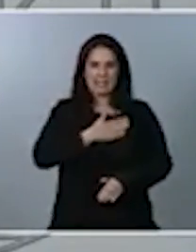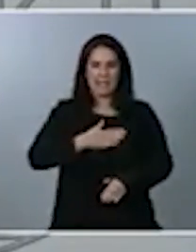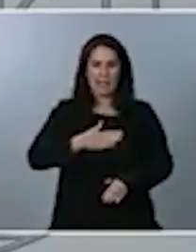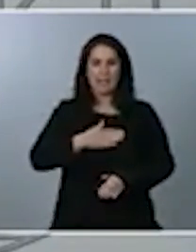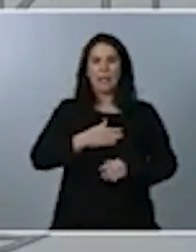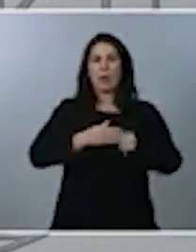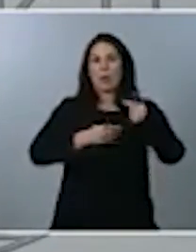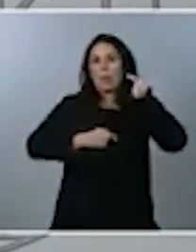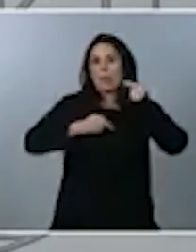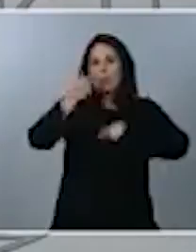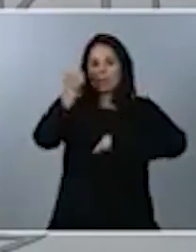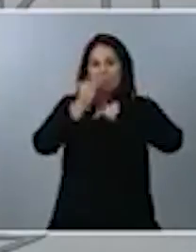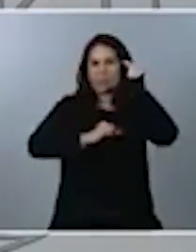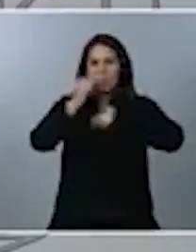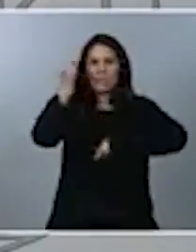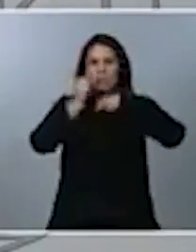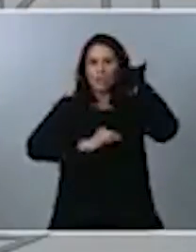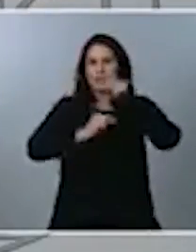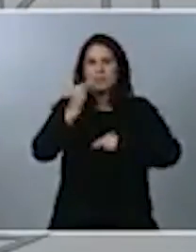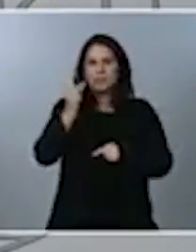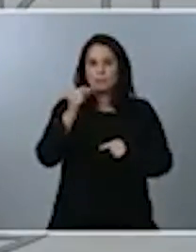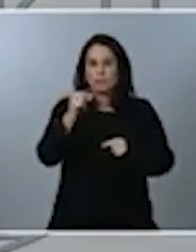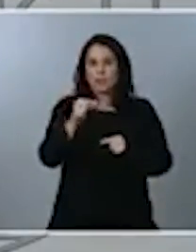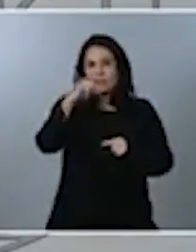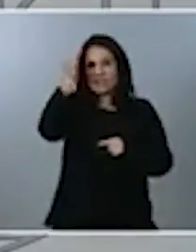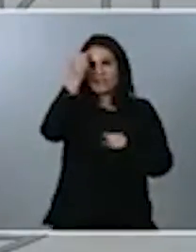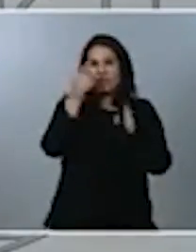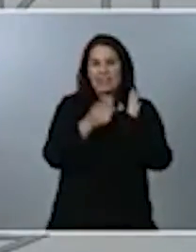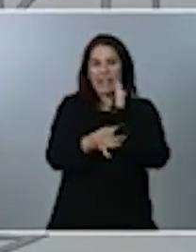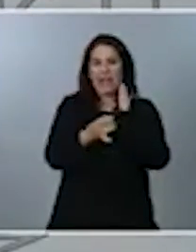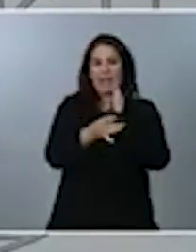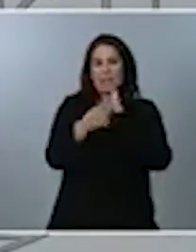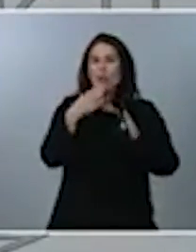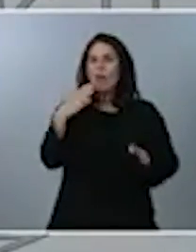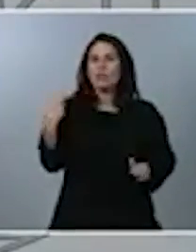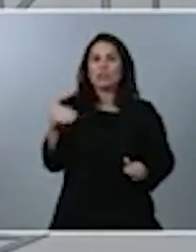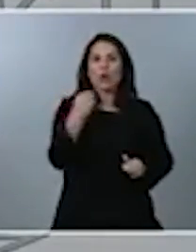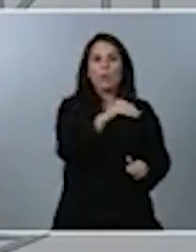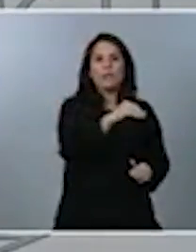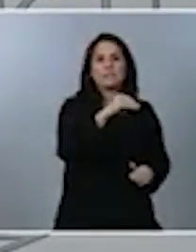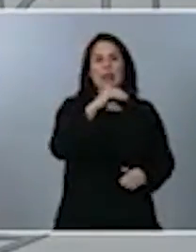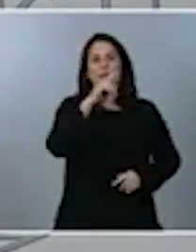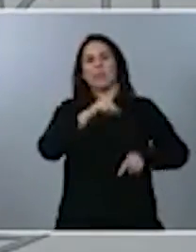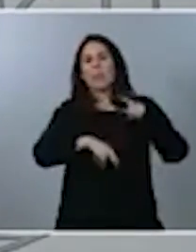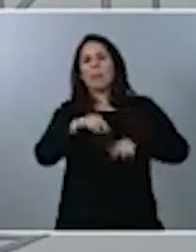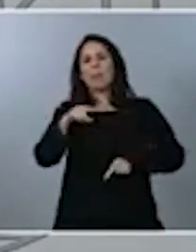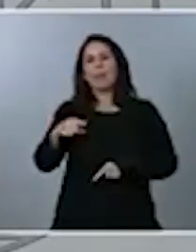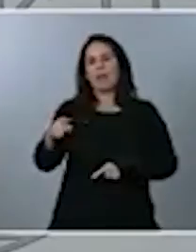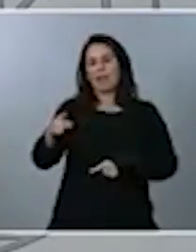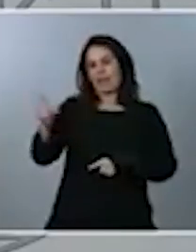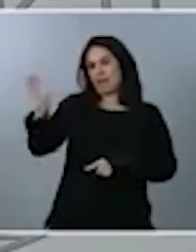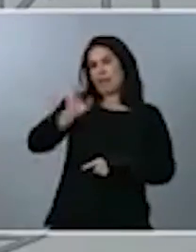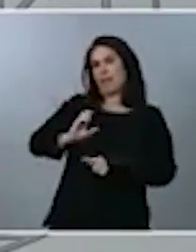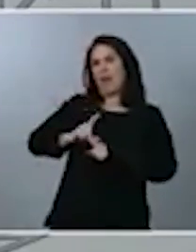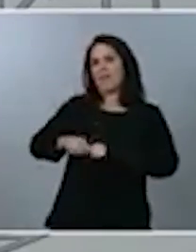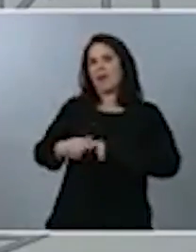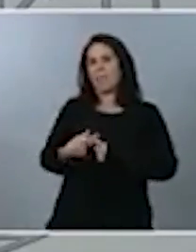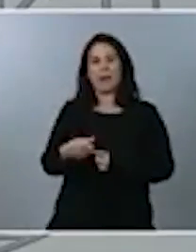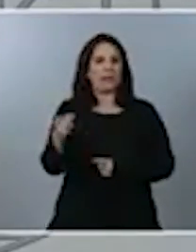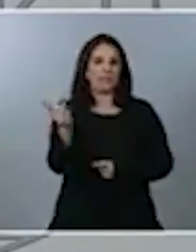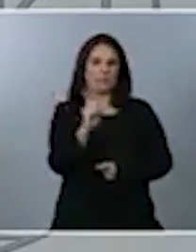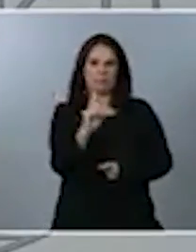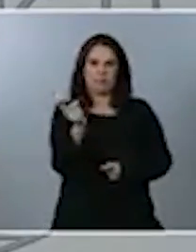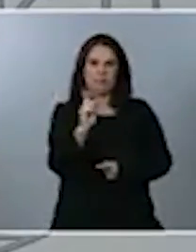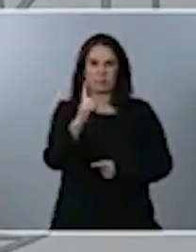el talento de los jóvenes no se limite por la renta de la familia. Aquella persona que está en condiciones de progresar en materia de